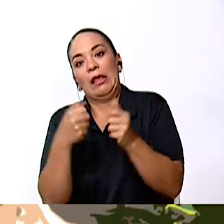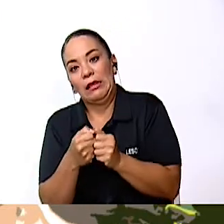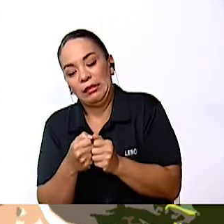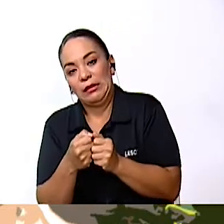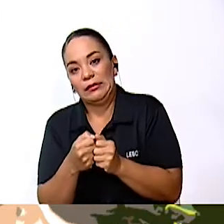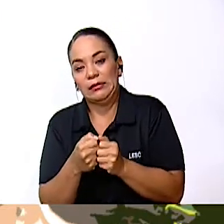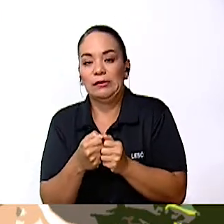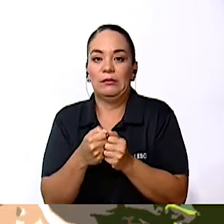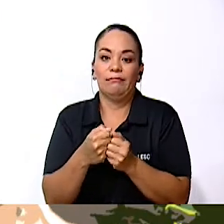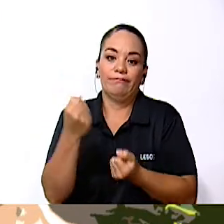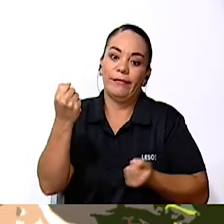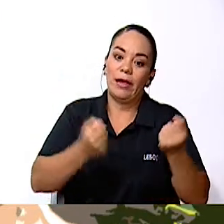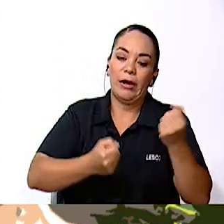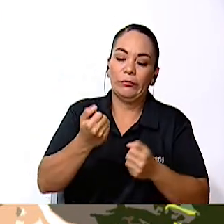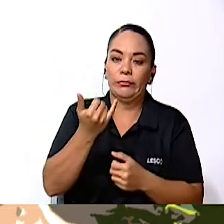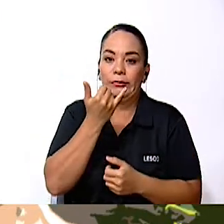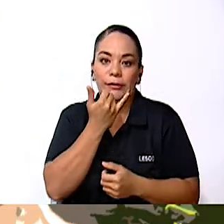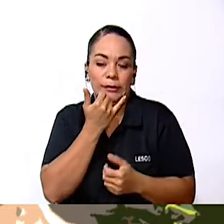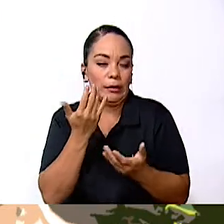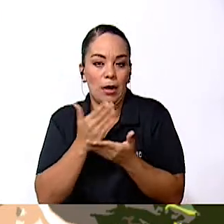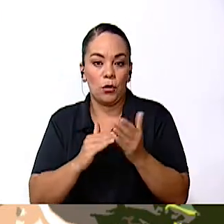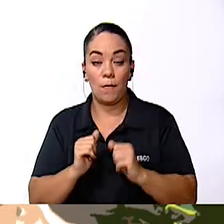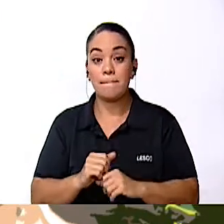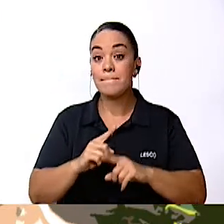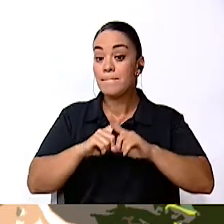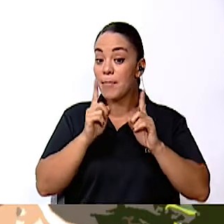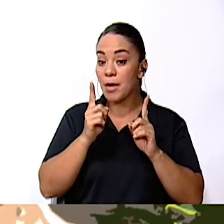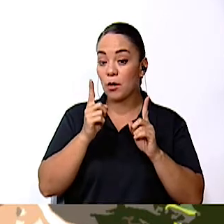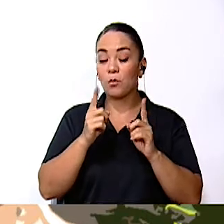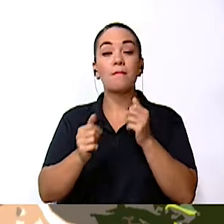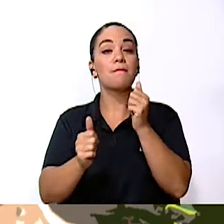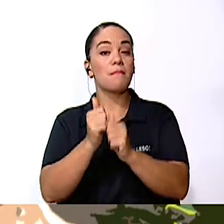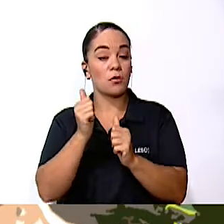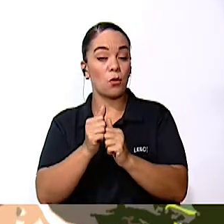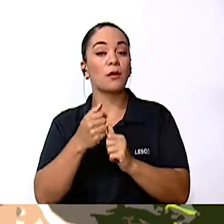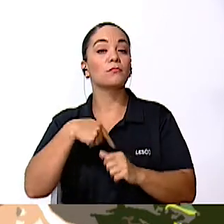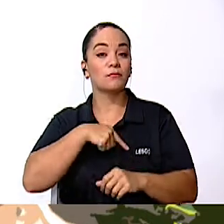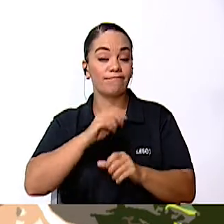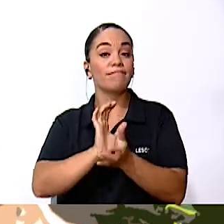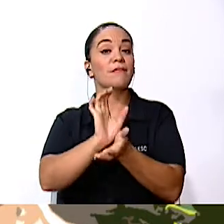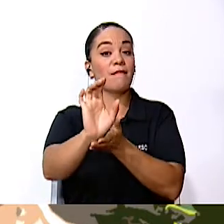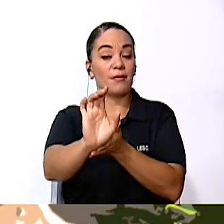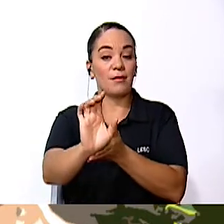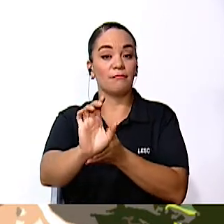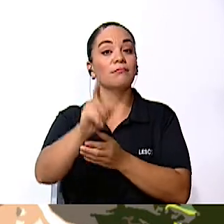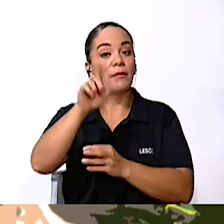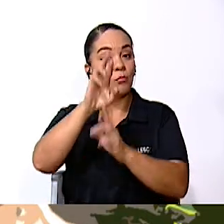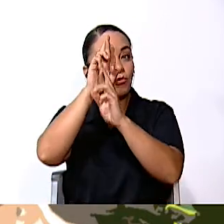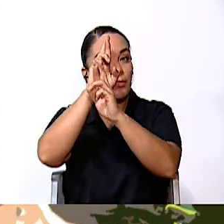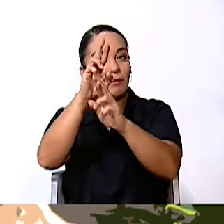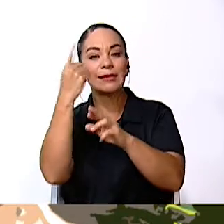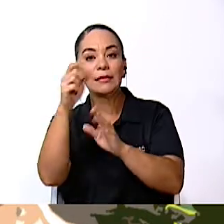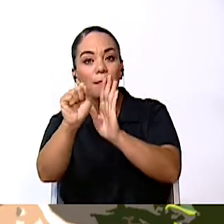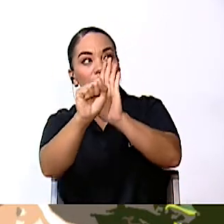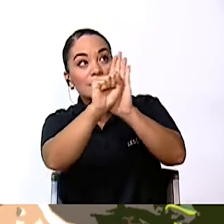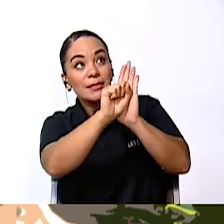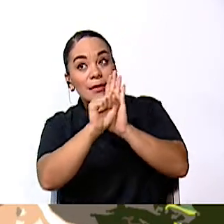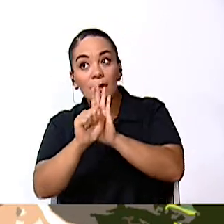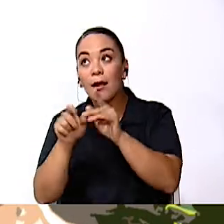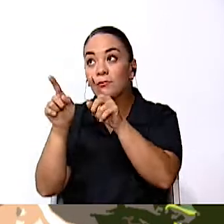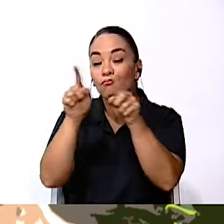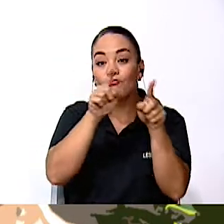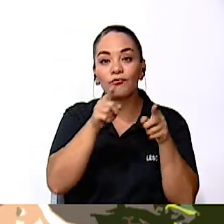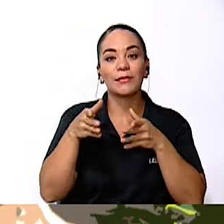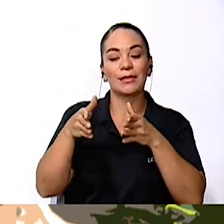automotores. Pero la mayoría los podemos evitar si respetamos siempre las señales de tránsito, ya